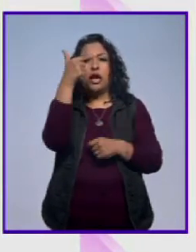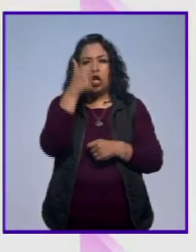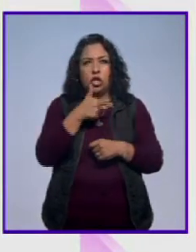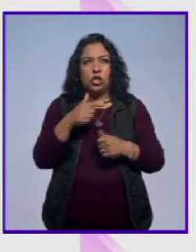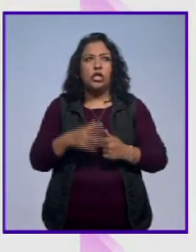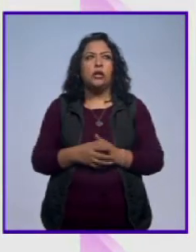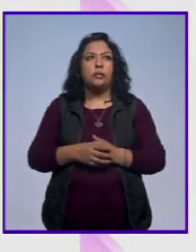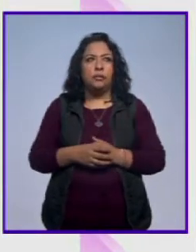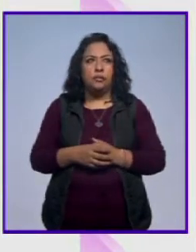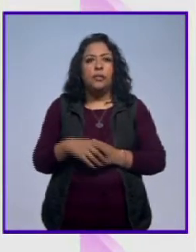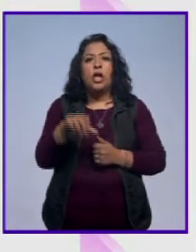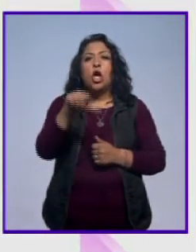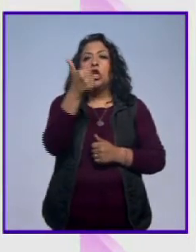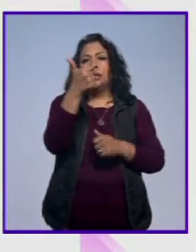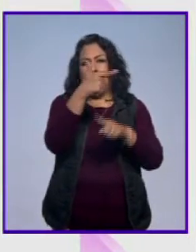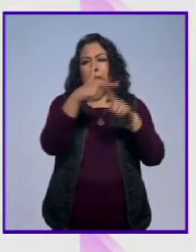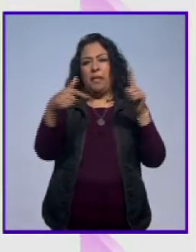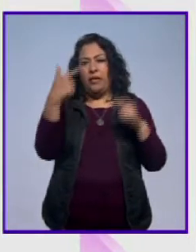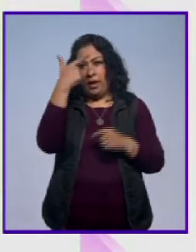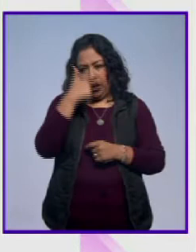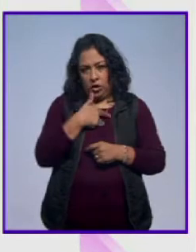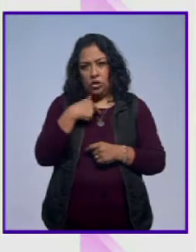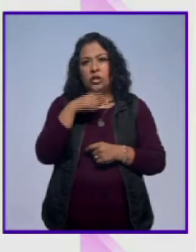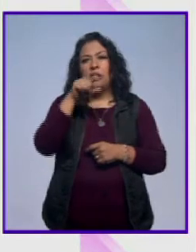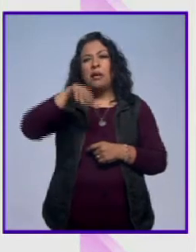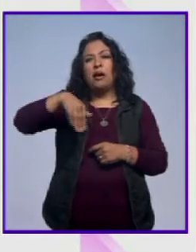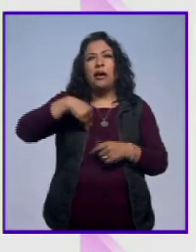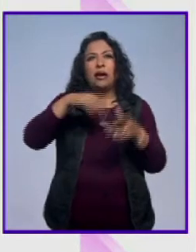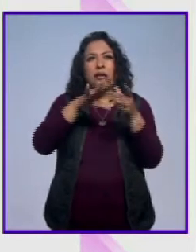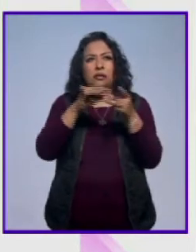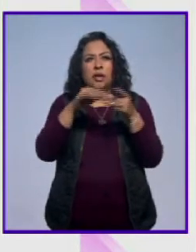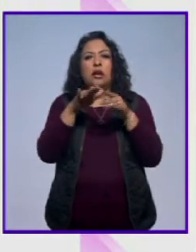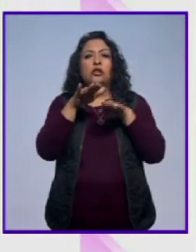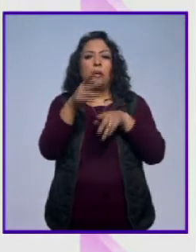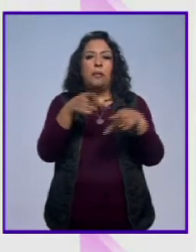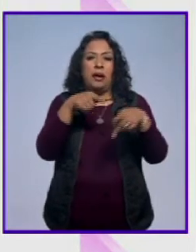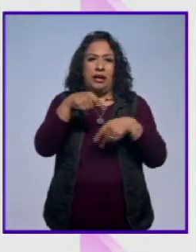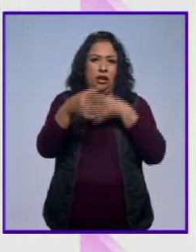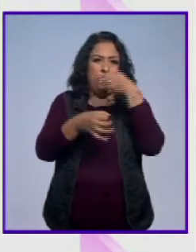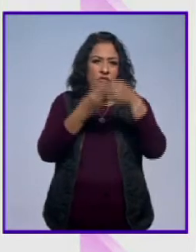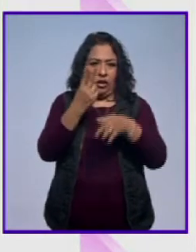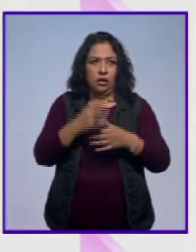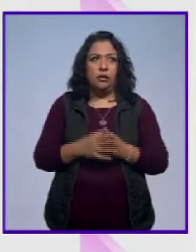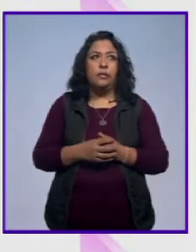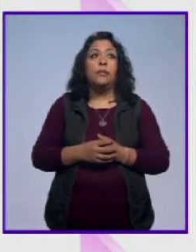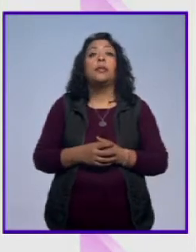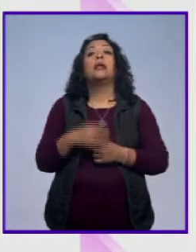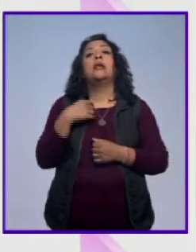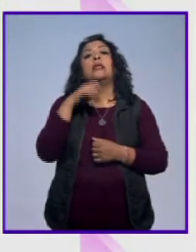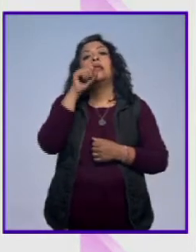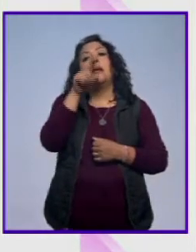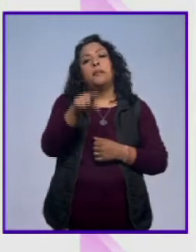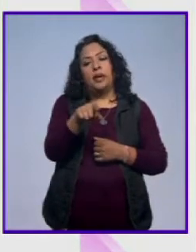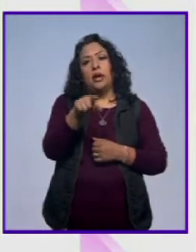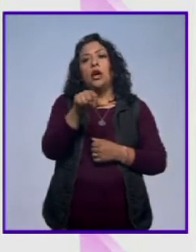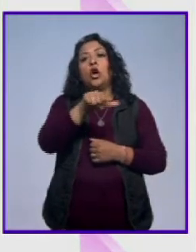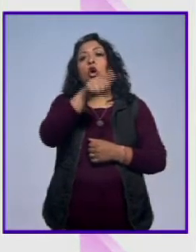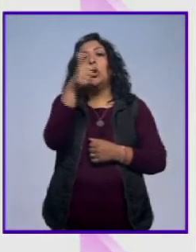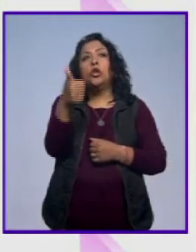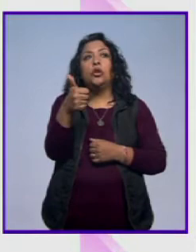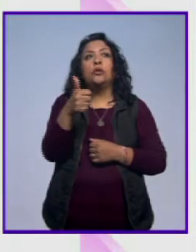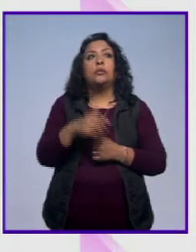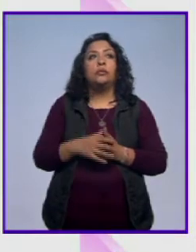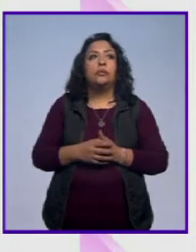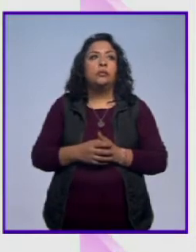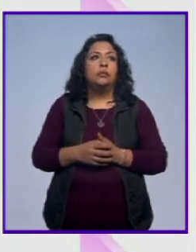especial. Ah, once y media de la noche. Además de lo que ya les habíamos platicado que estamos preparando aquí en Noticias 22 y además de otras cosas que tienen que ver de